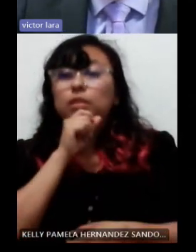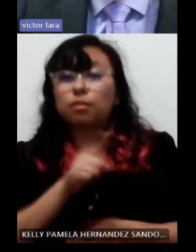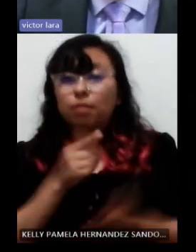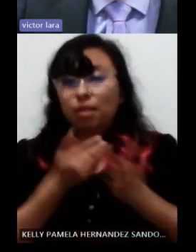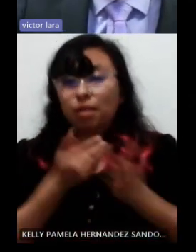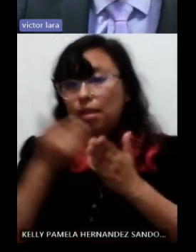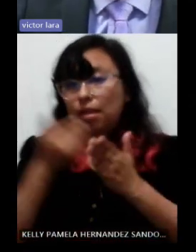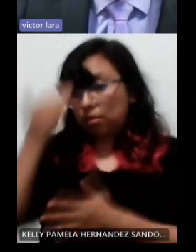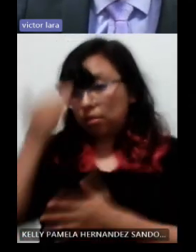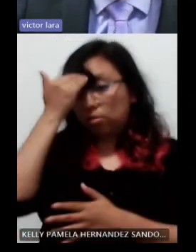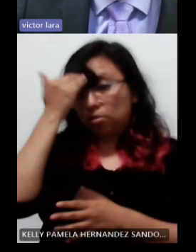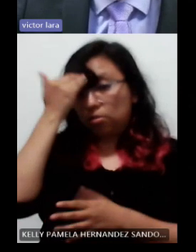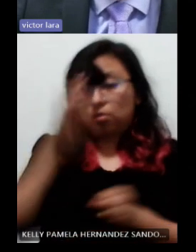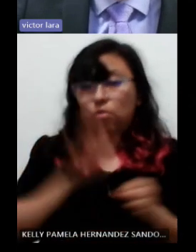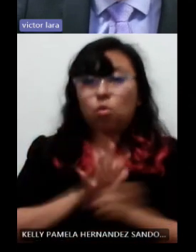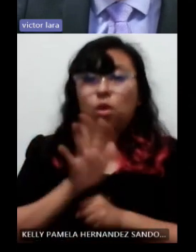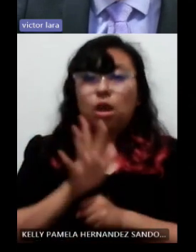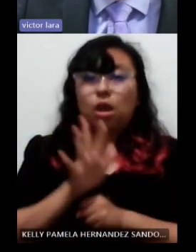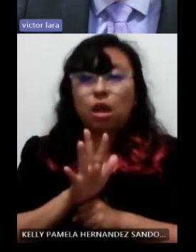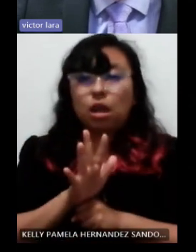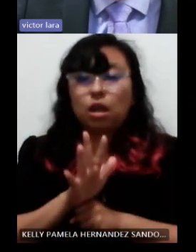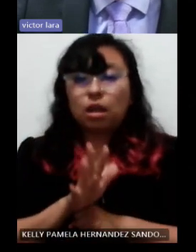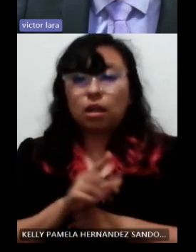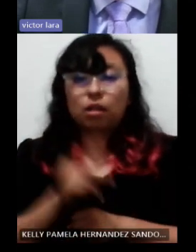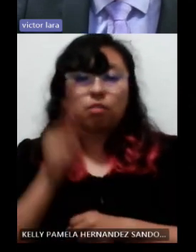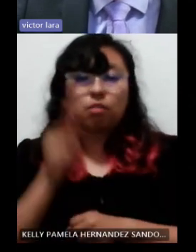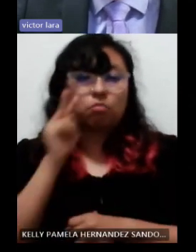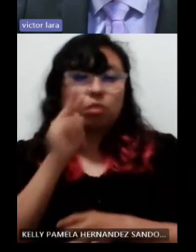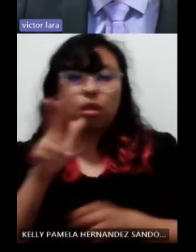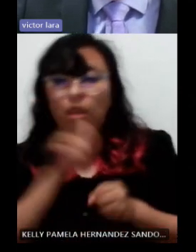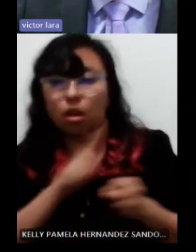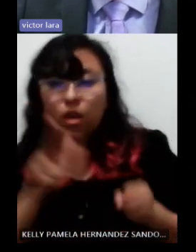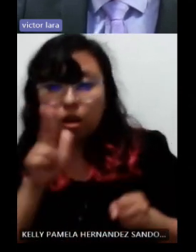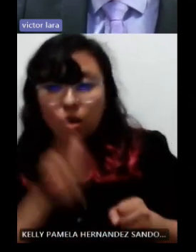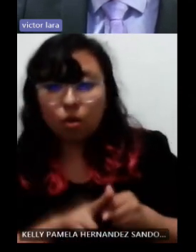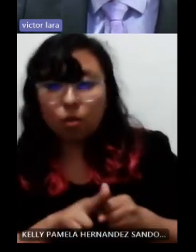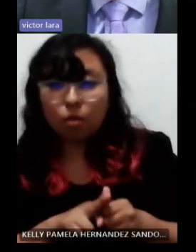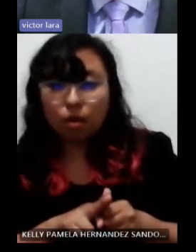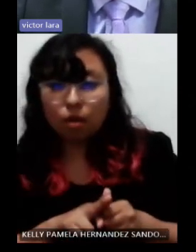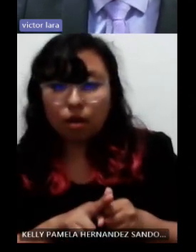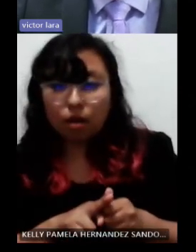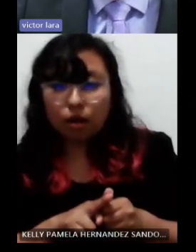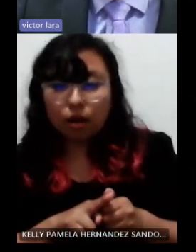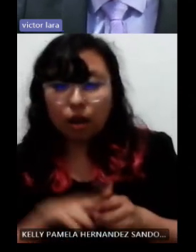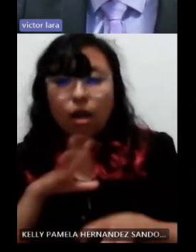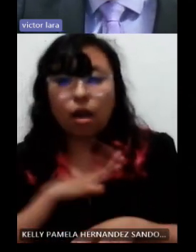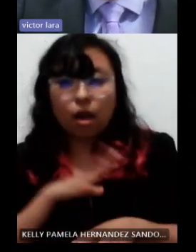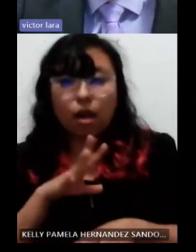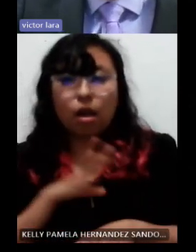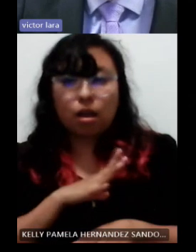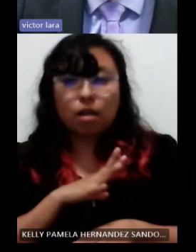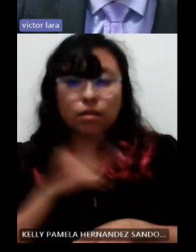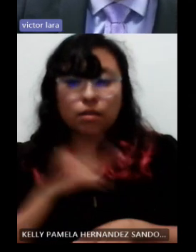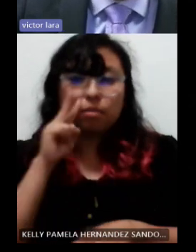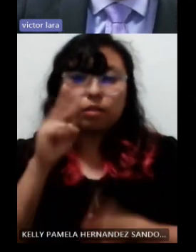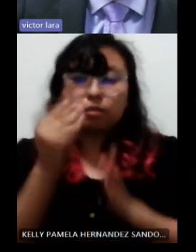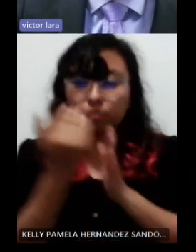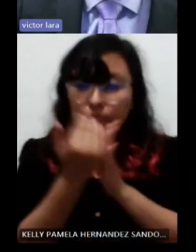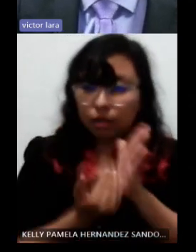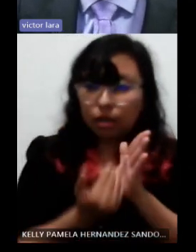conocía como servicio de visión subnormal actualmente es servicio de visión baja,